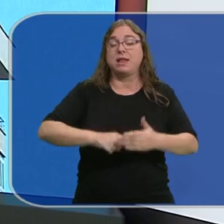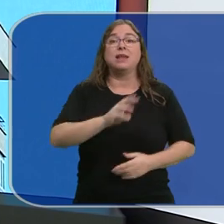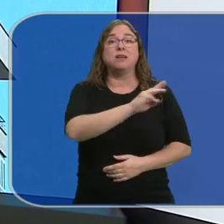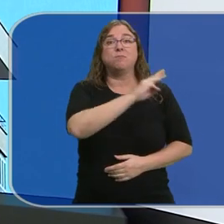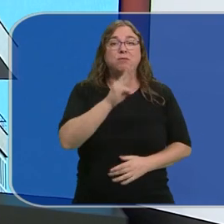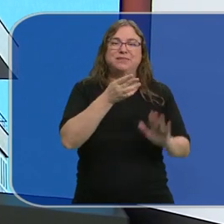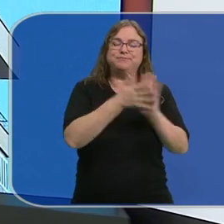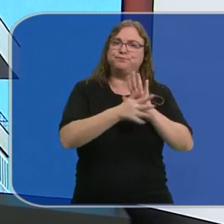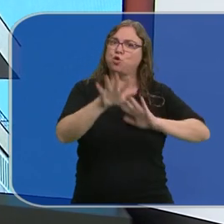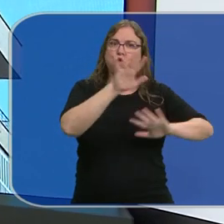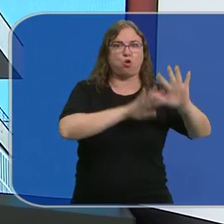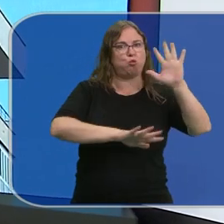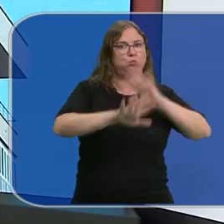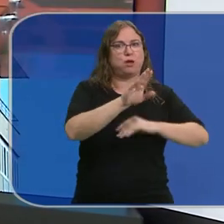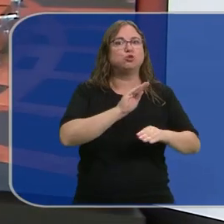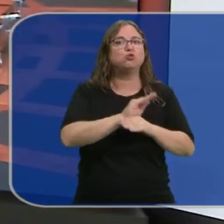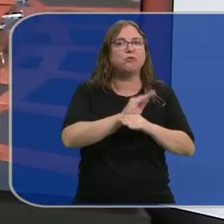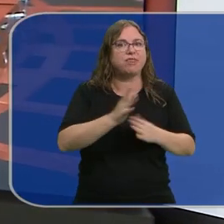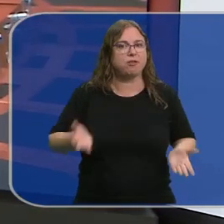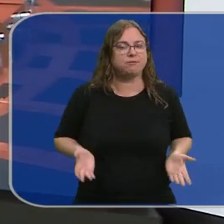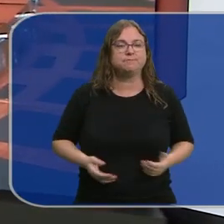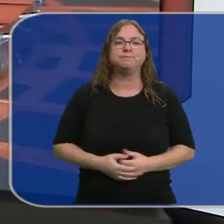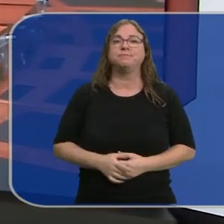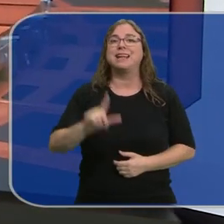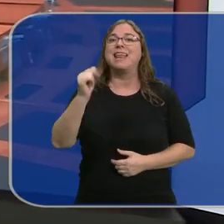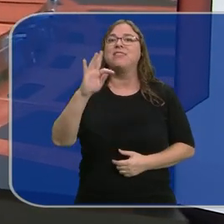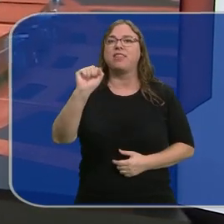hablado de la complejidad de estas subvenciones. Leticia Sánchez.